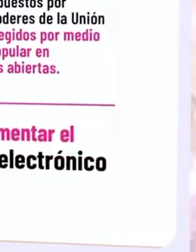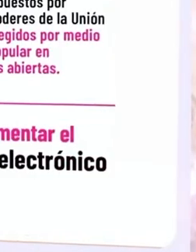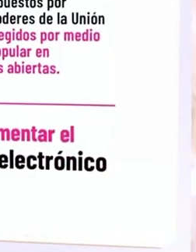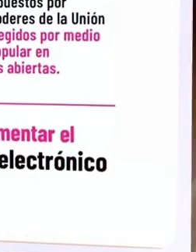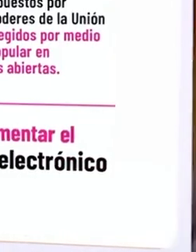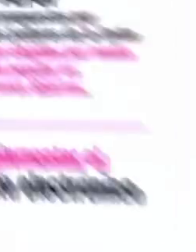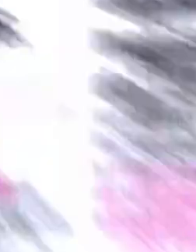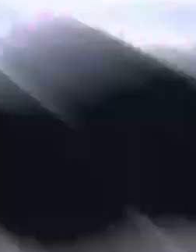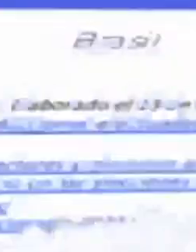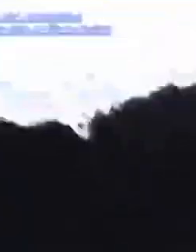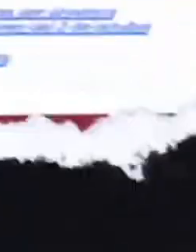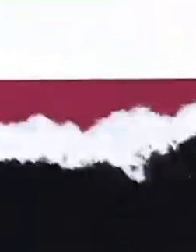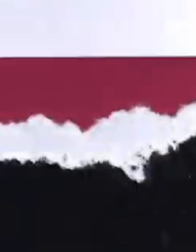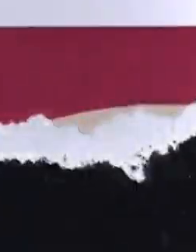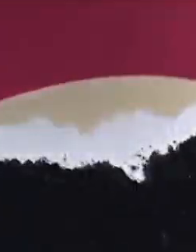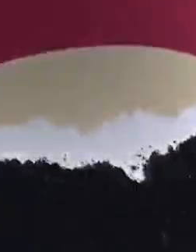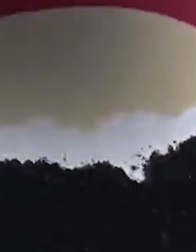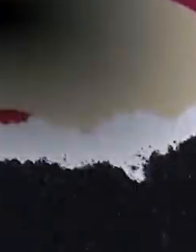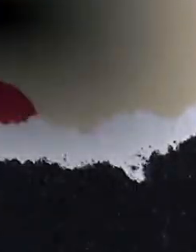reducir sus costos.